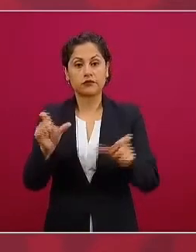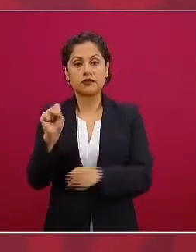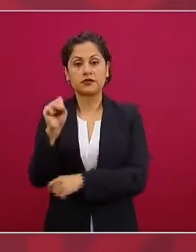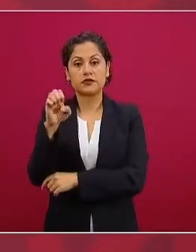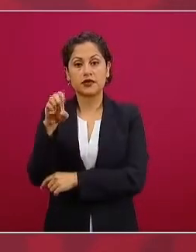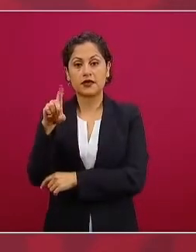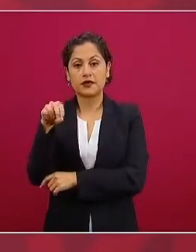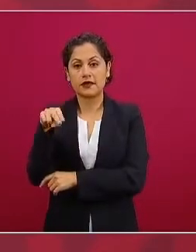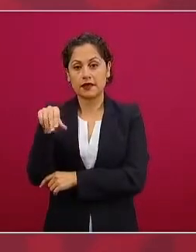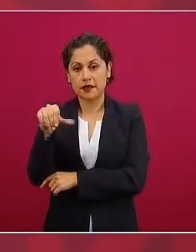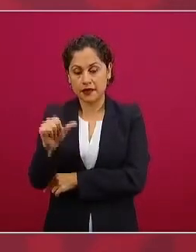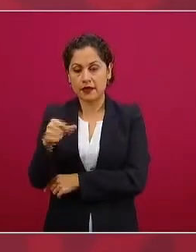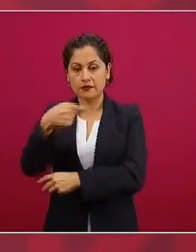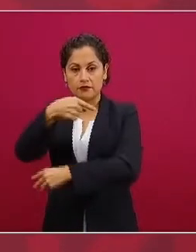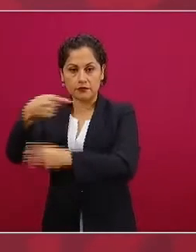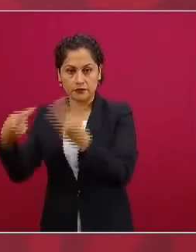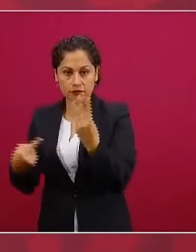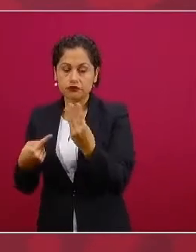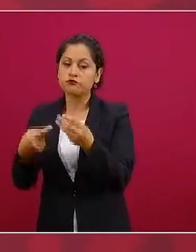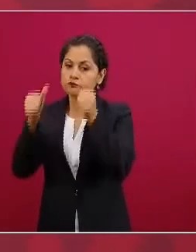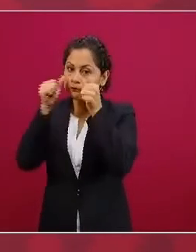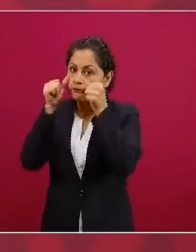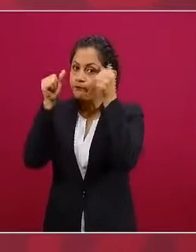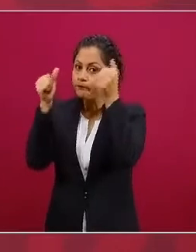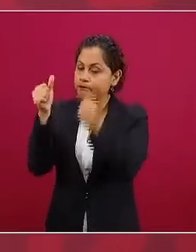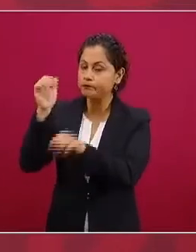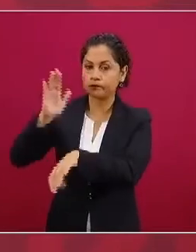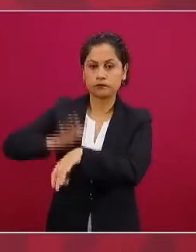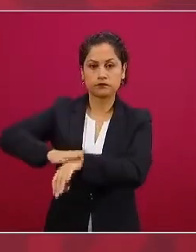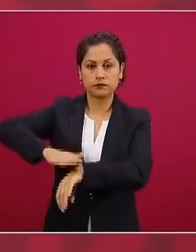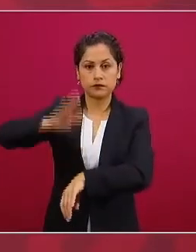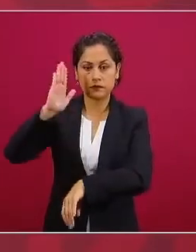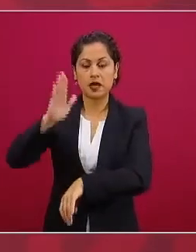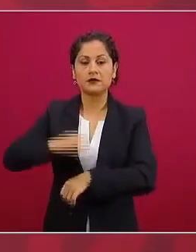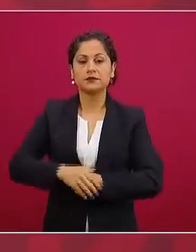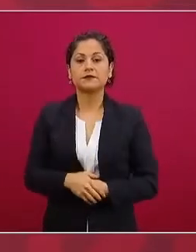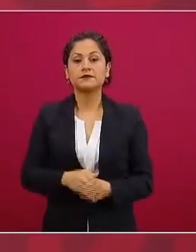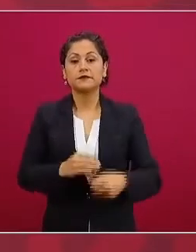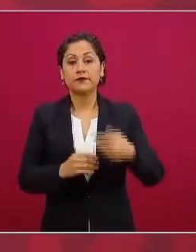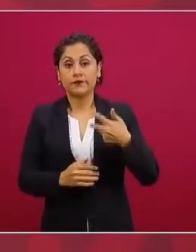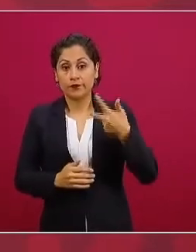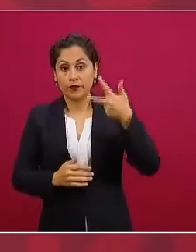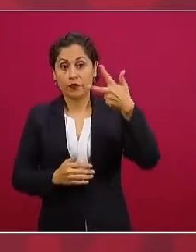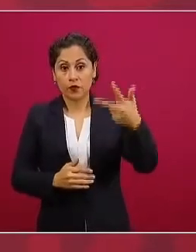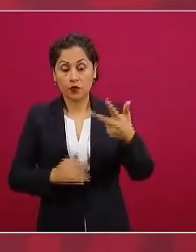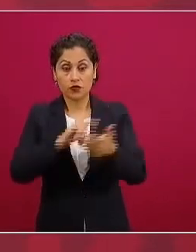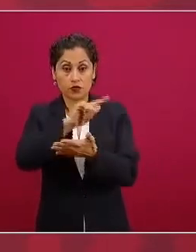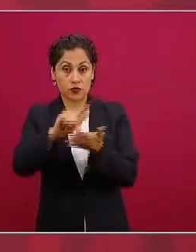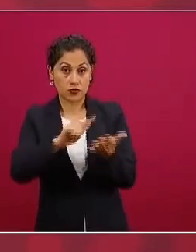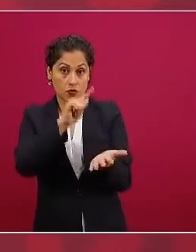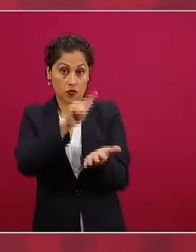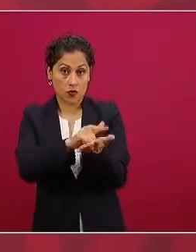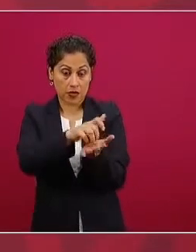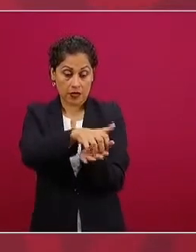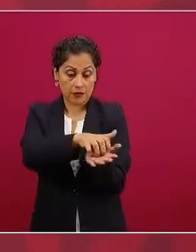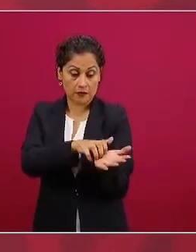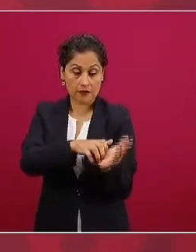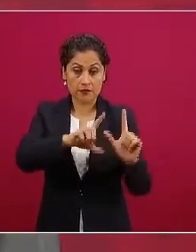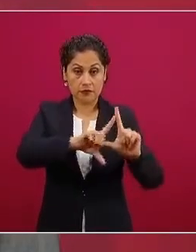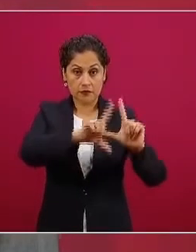Ocho, se aplicará la Ley de Austeridad Republicana